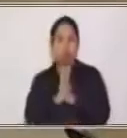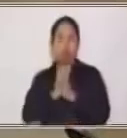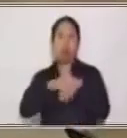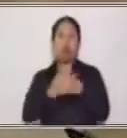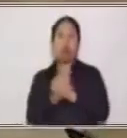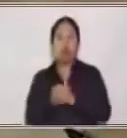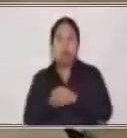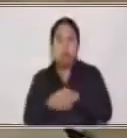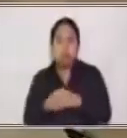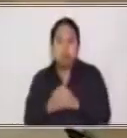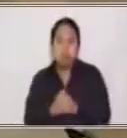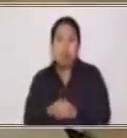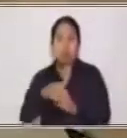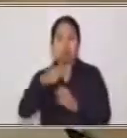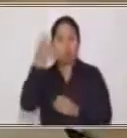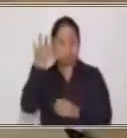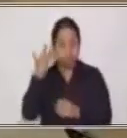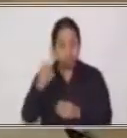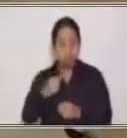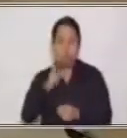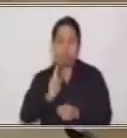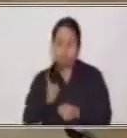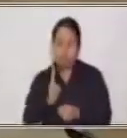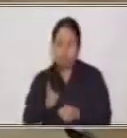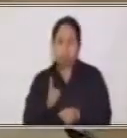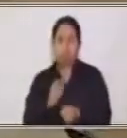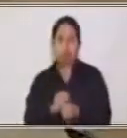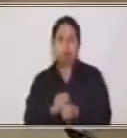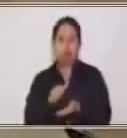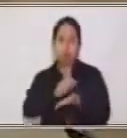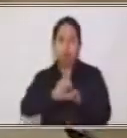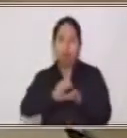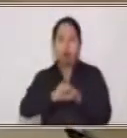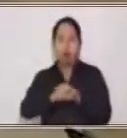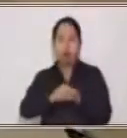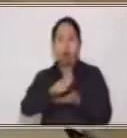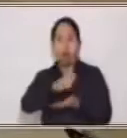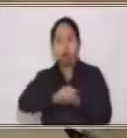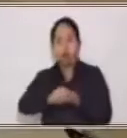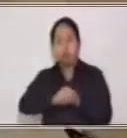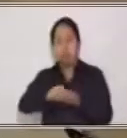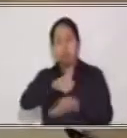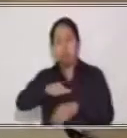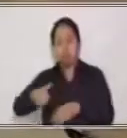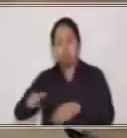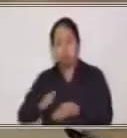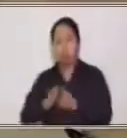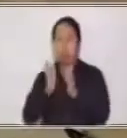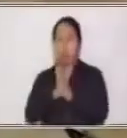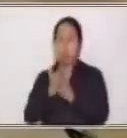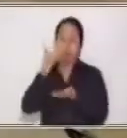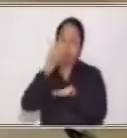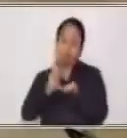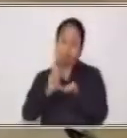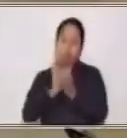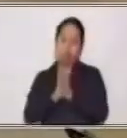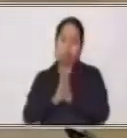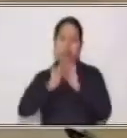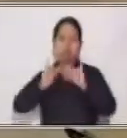constantemente con suficiente agua y jabón o gel y por favor, quédate en casa. Hasta la próxima.